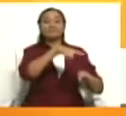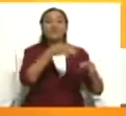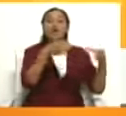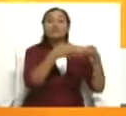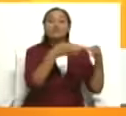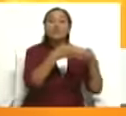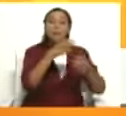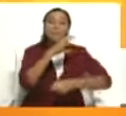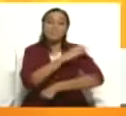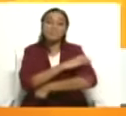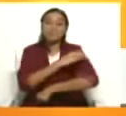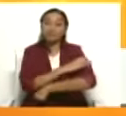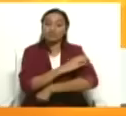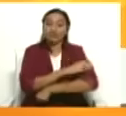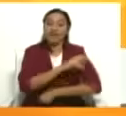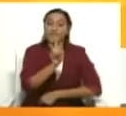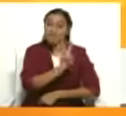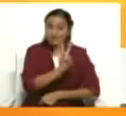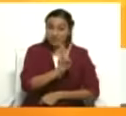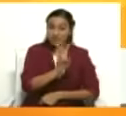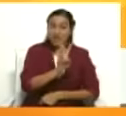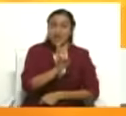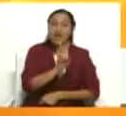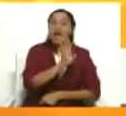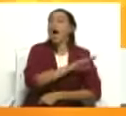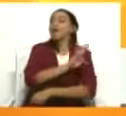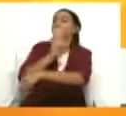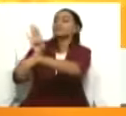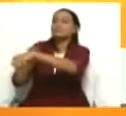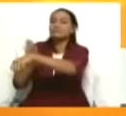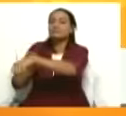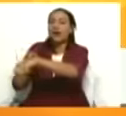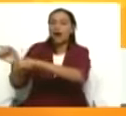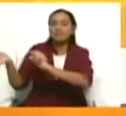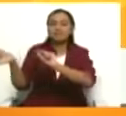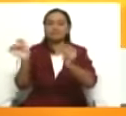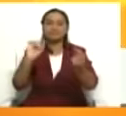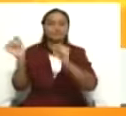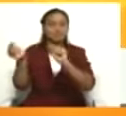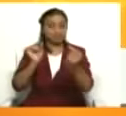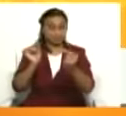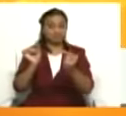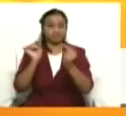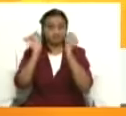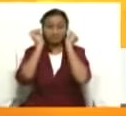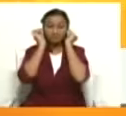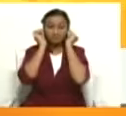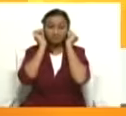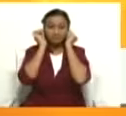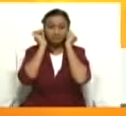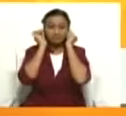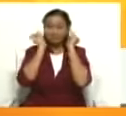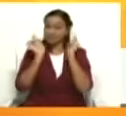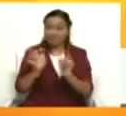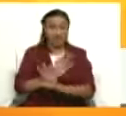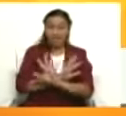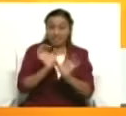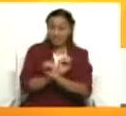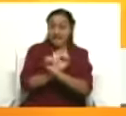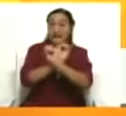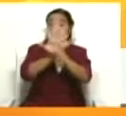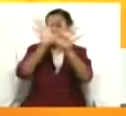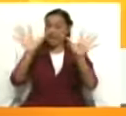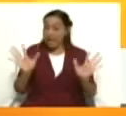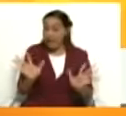en un falsario informe del sátrapa de Luis Almagro. Allí está muy claro el sesgo, la